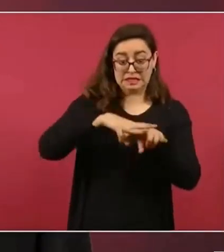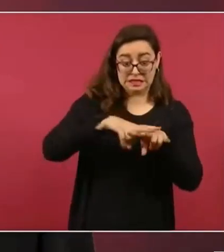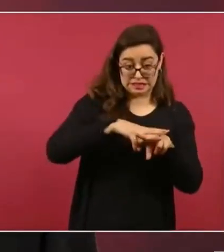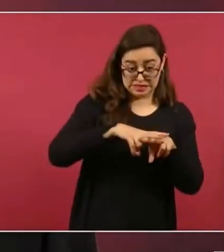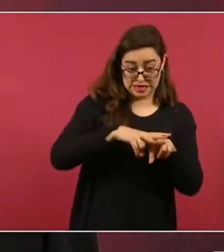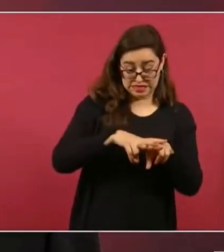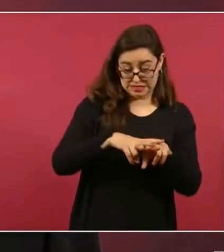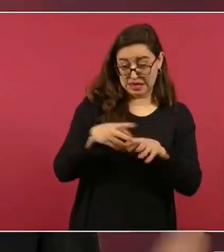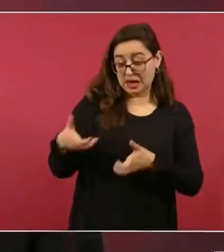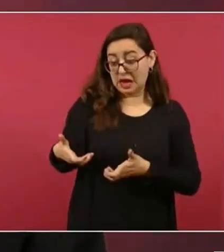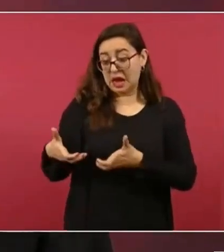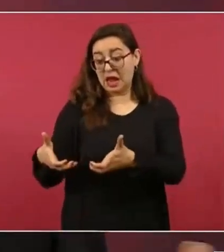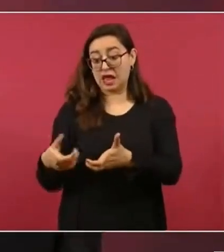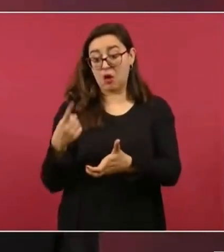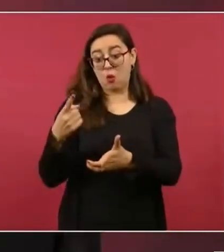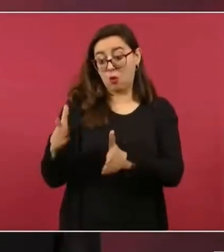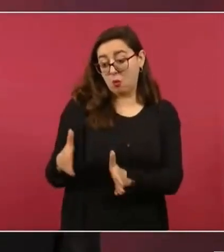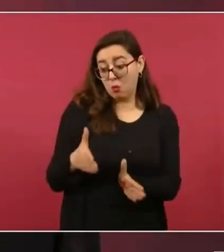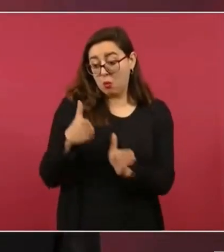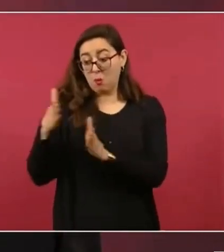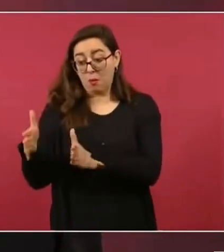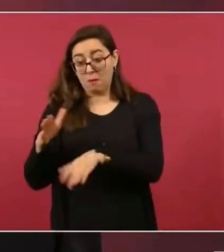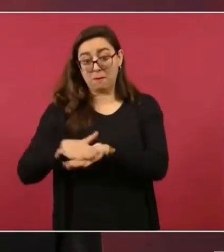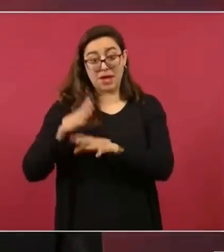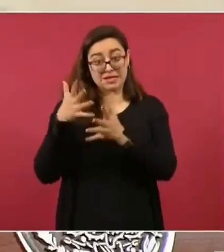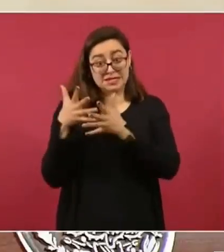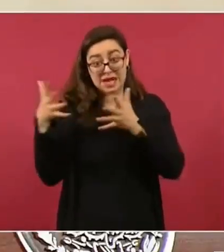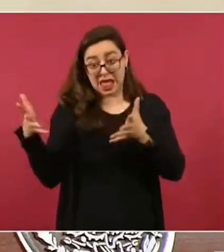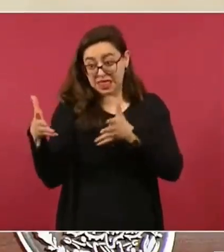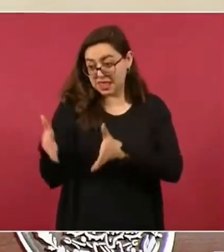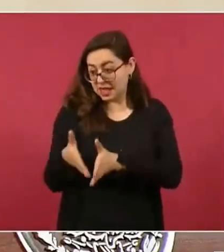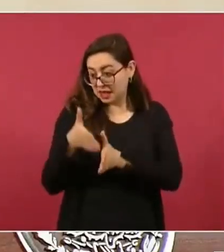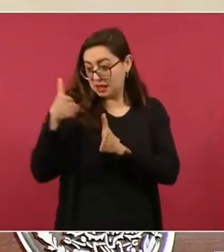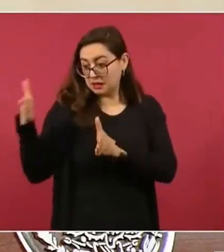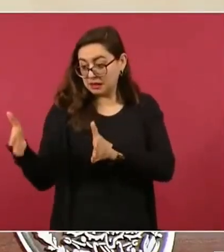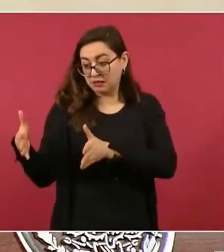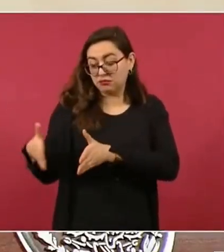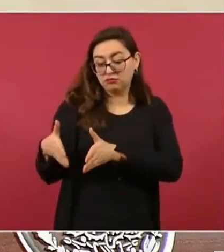soy de la idea de que ya está